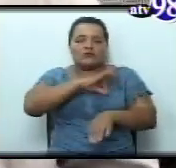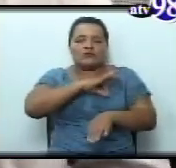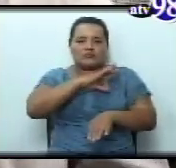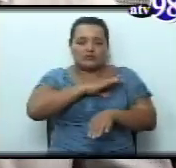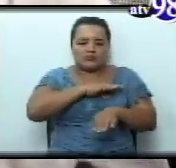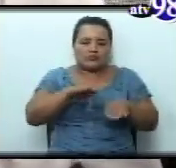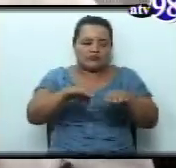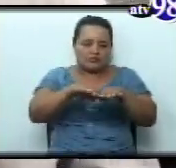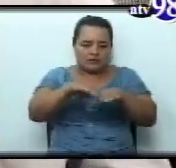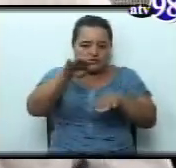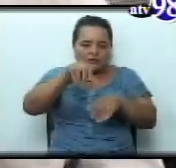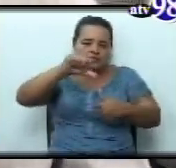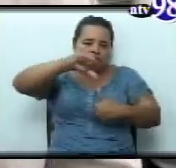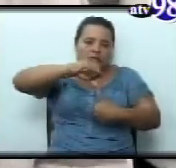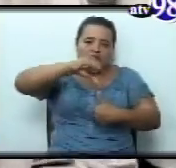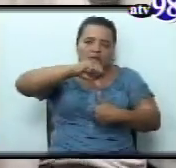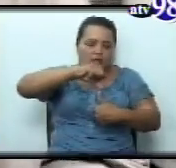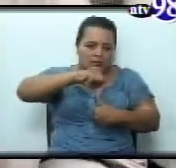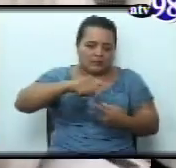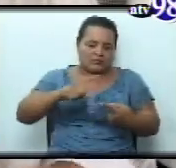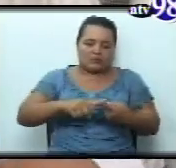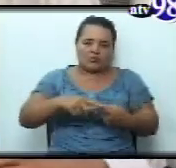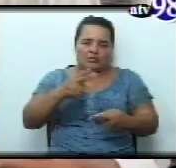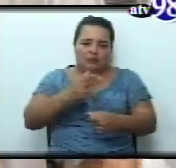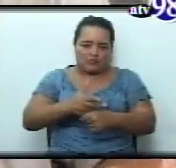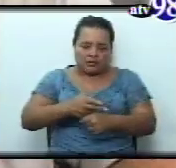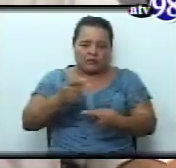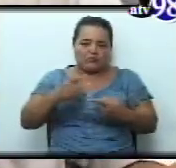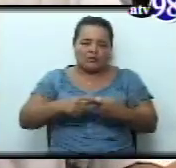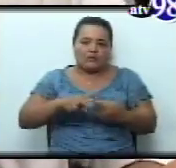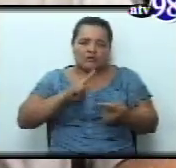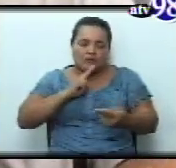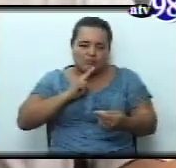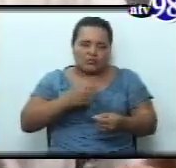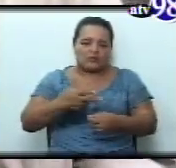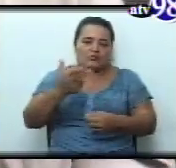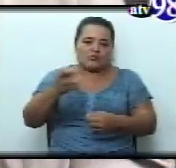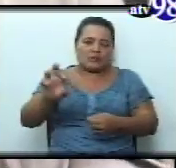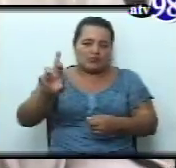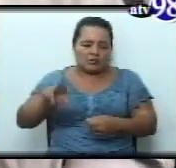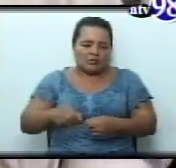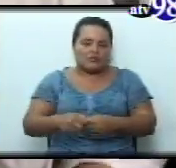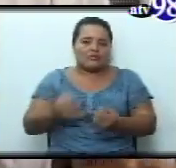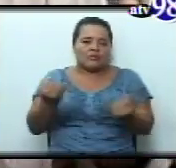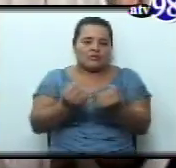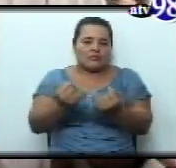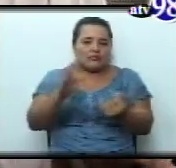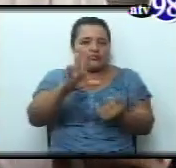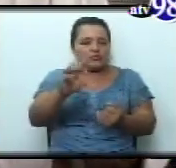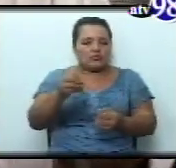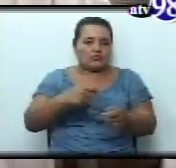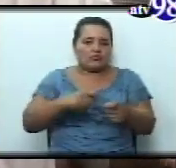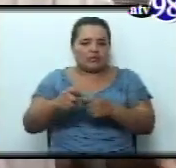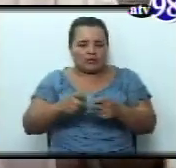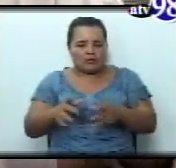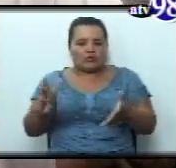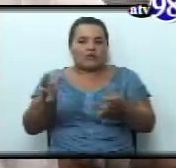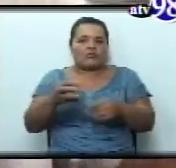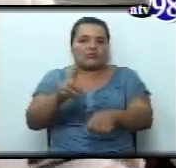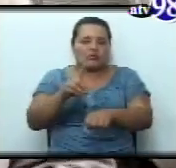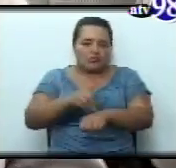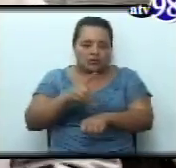a nivel centroamericano que es de 500 dólares aproximadamente. Queremos que el doctor